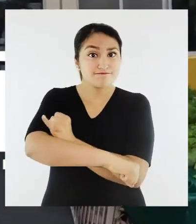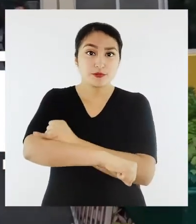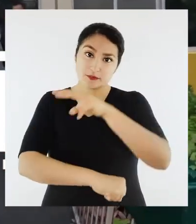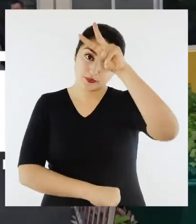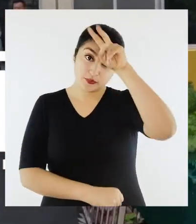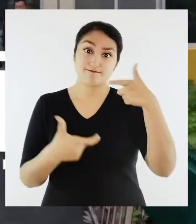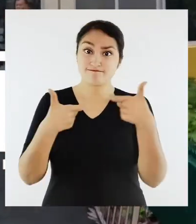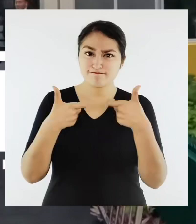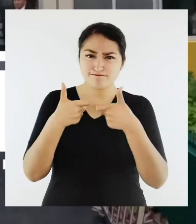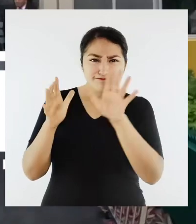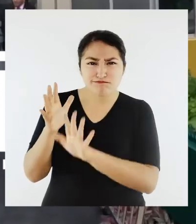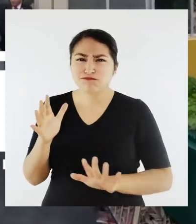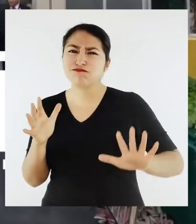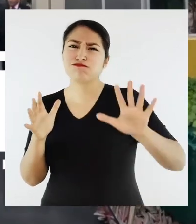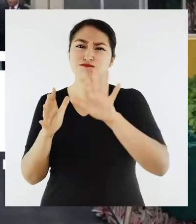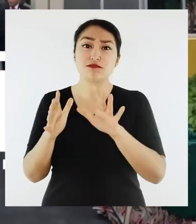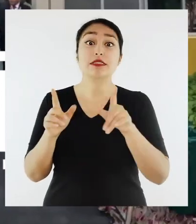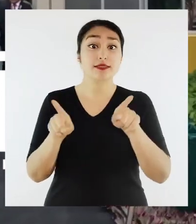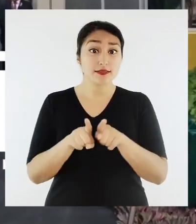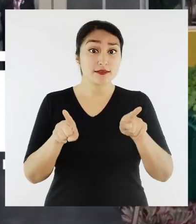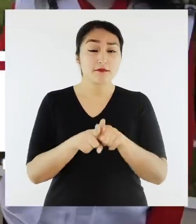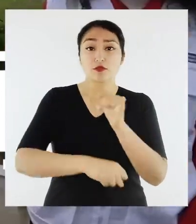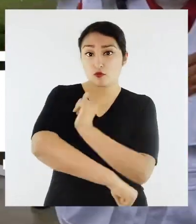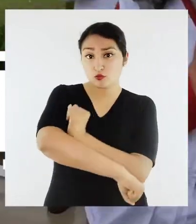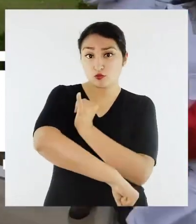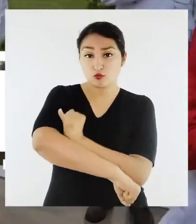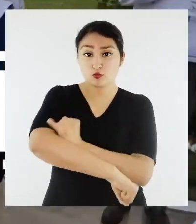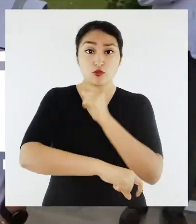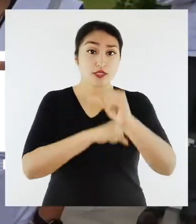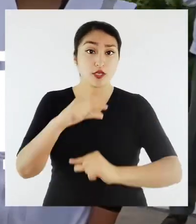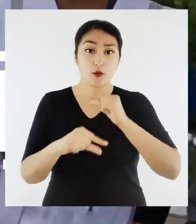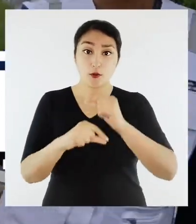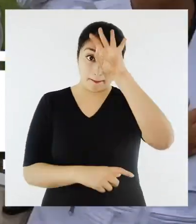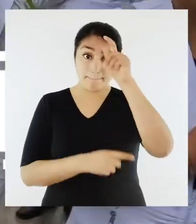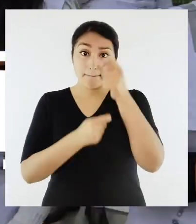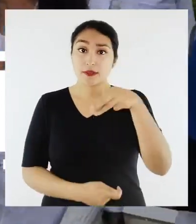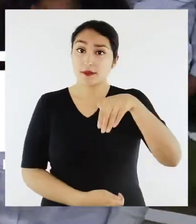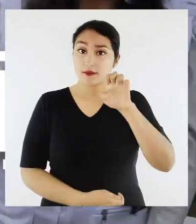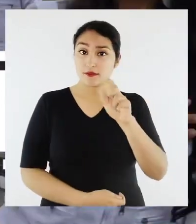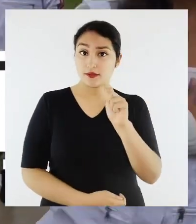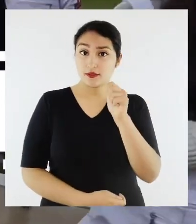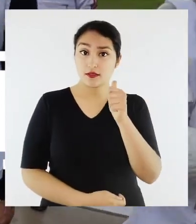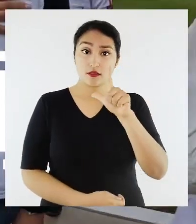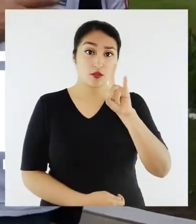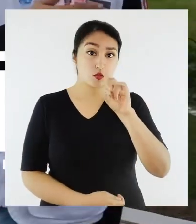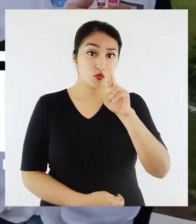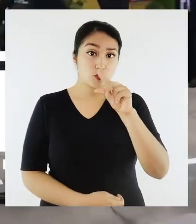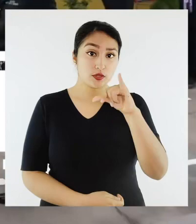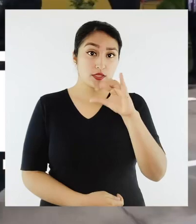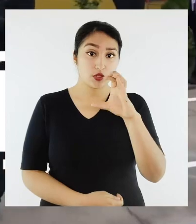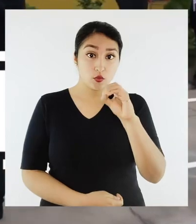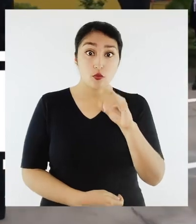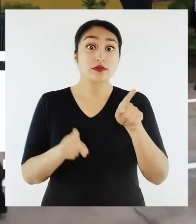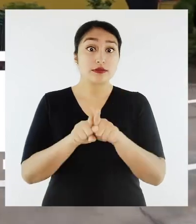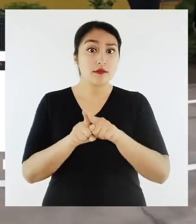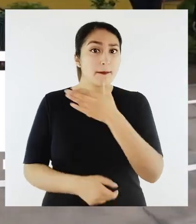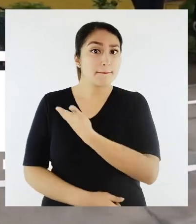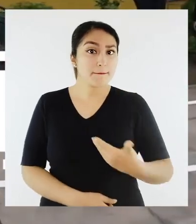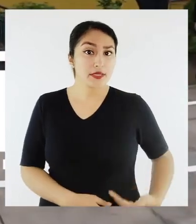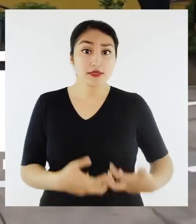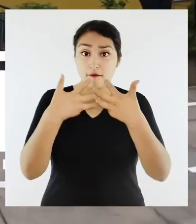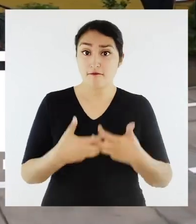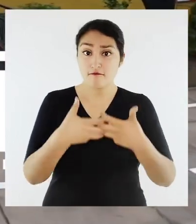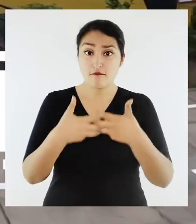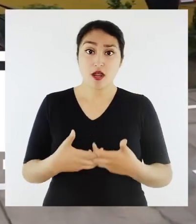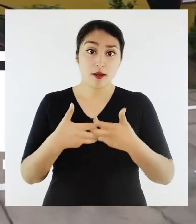Instituto Peruano de Energía Nuclear, IPEM, el Instituto Geológico, Minero y Metalúrgico, INGEMET, así como los presidentes